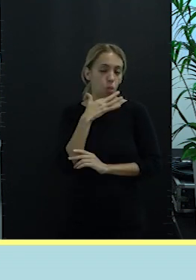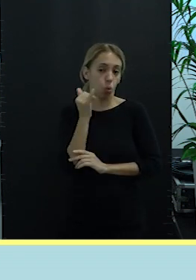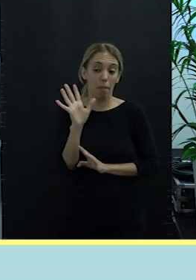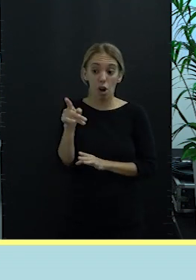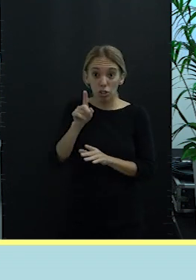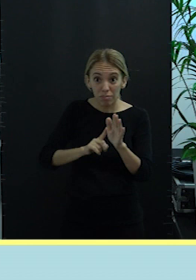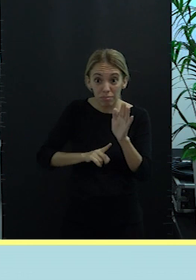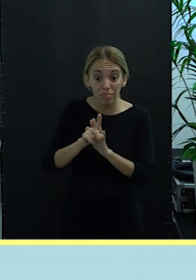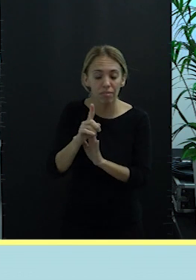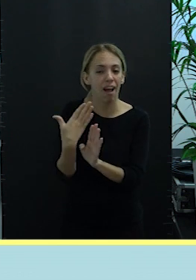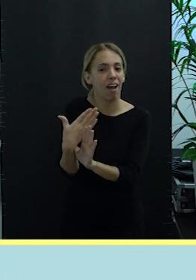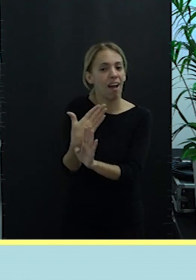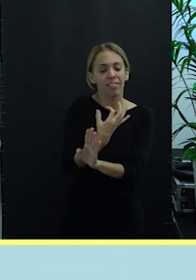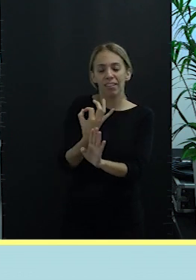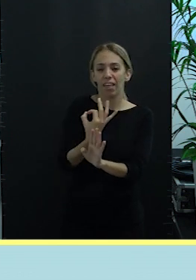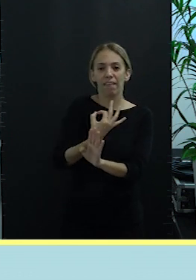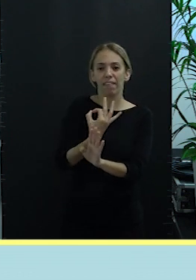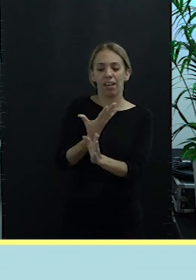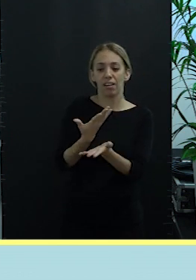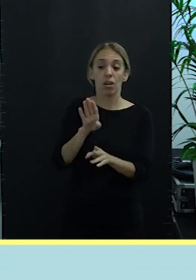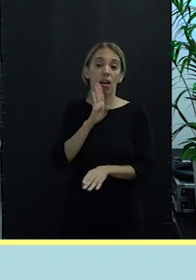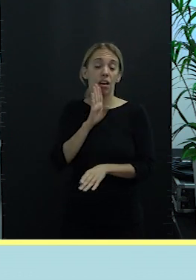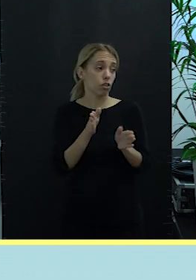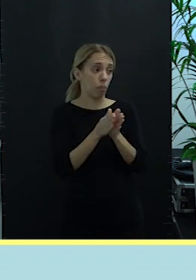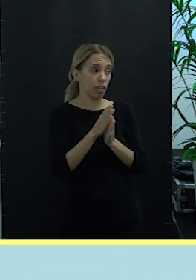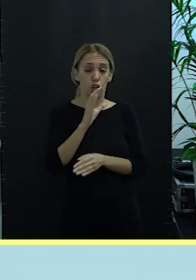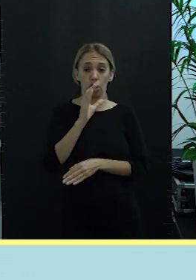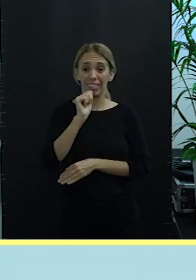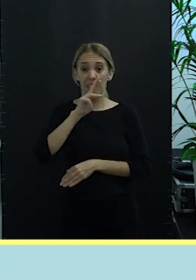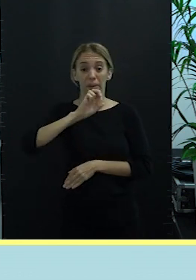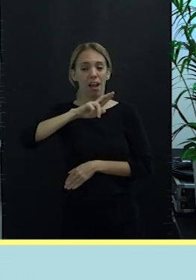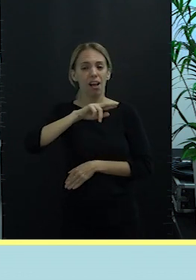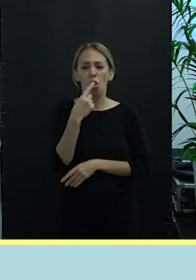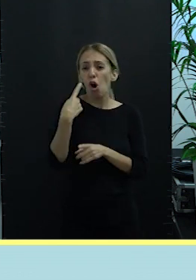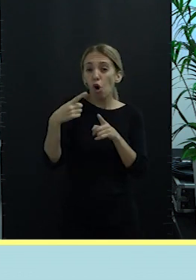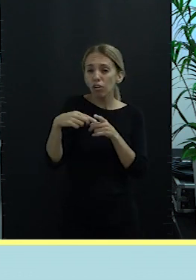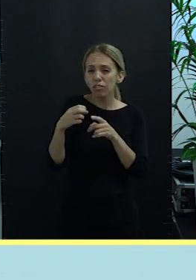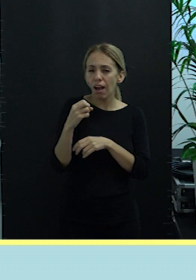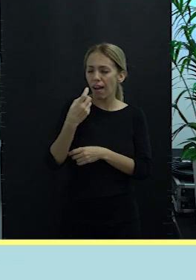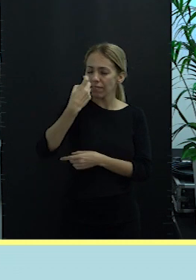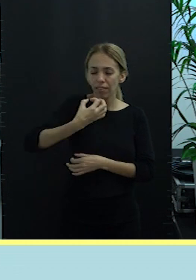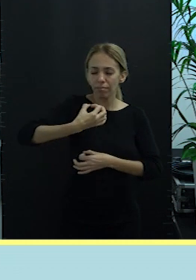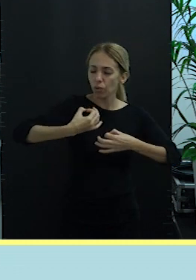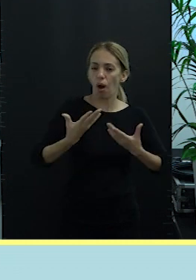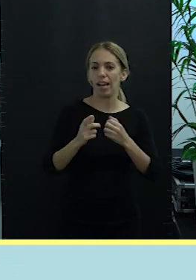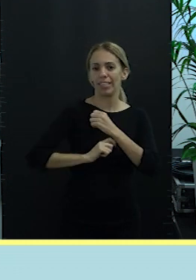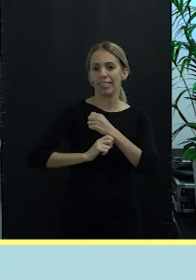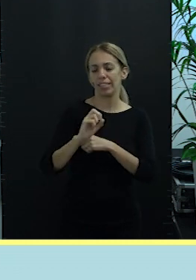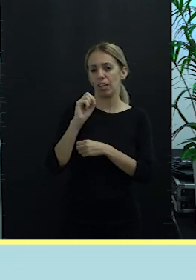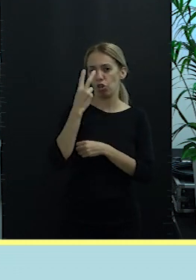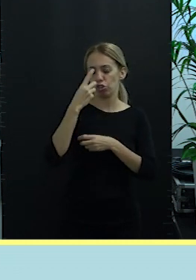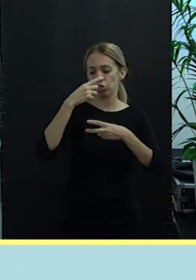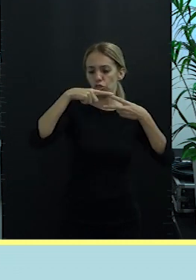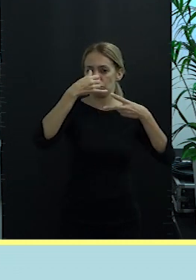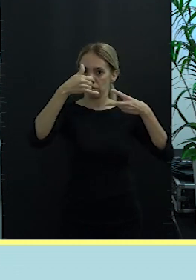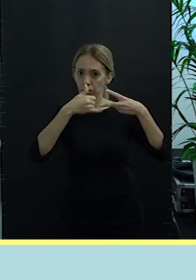contar, como decía don Ciprián Rivas, con los dos ejes estratégicos. Por un lado, hemos apostado por la formación,